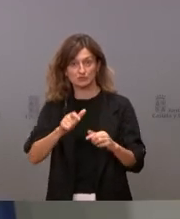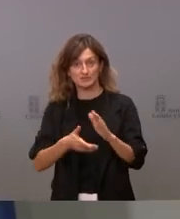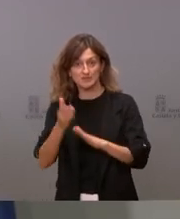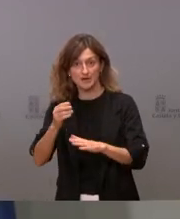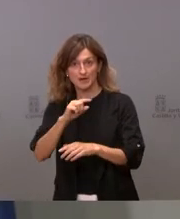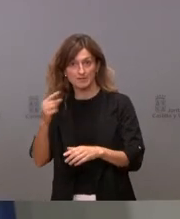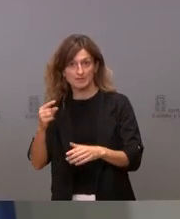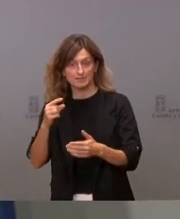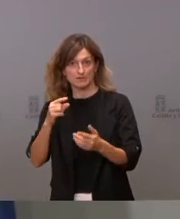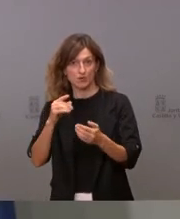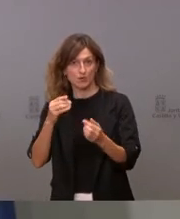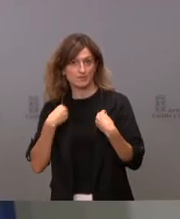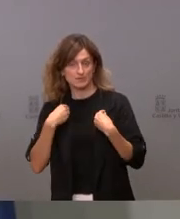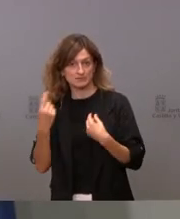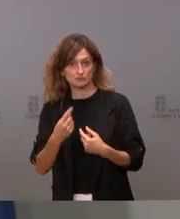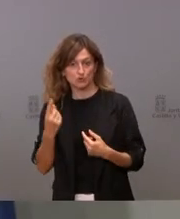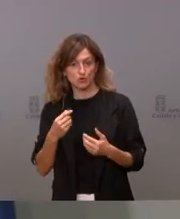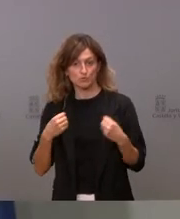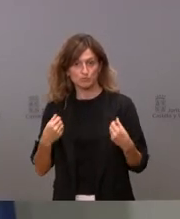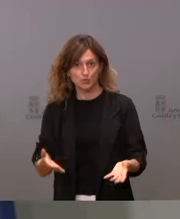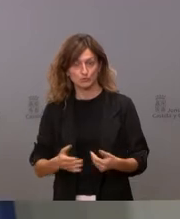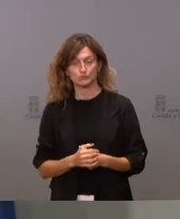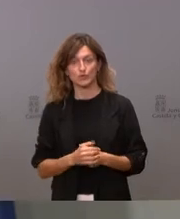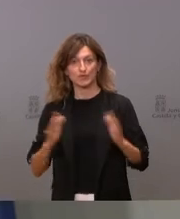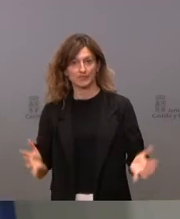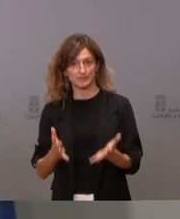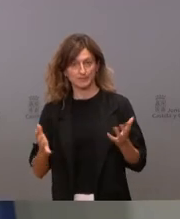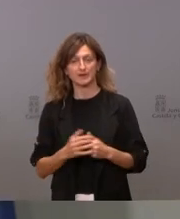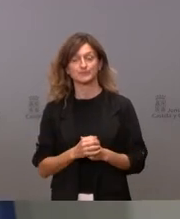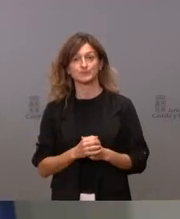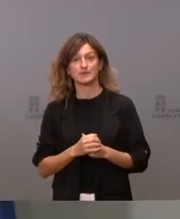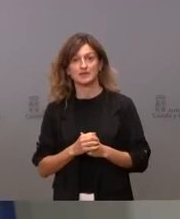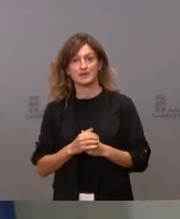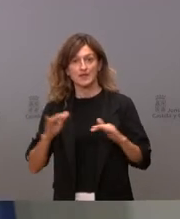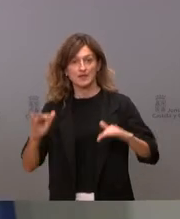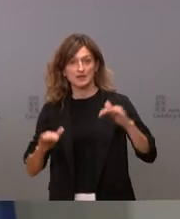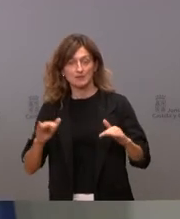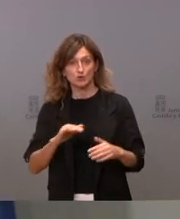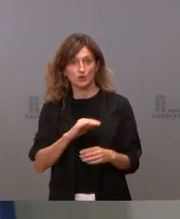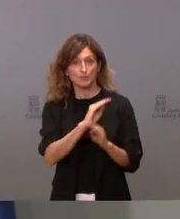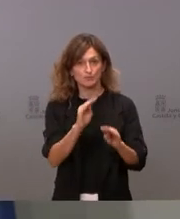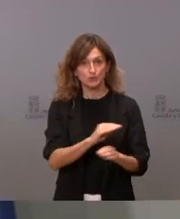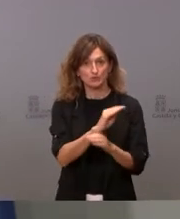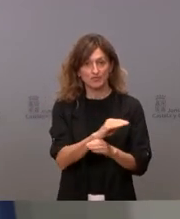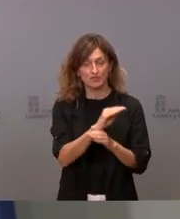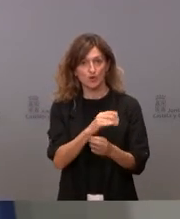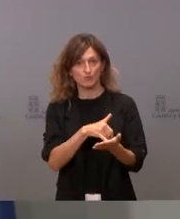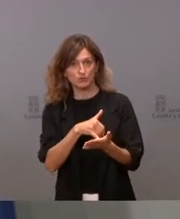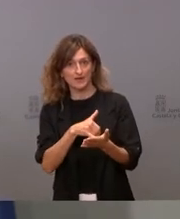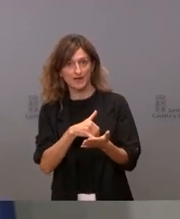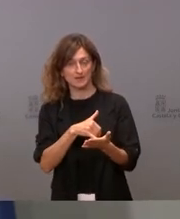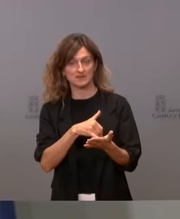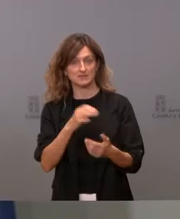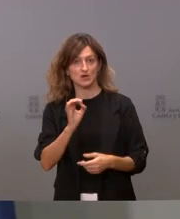a la mayor brevedad posible. Y en ese equilibrio entre la protección a los vulnerables, la protección